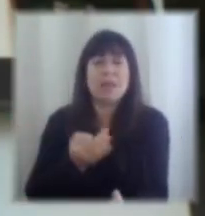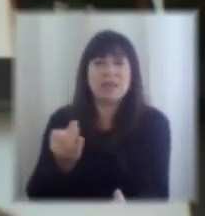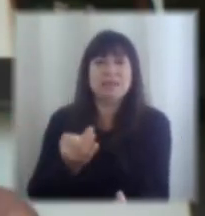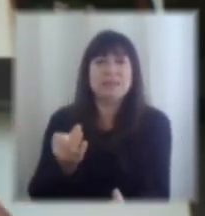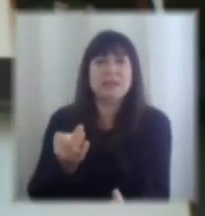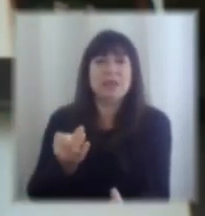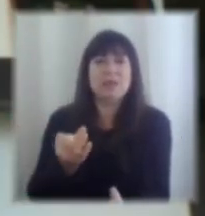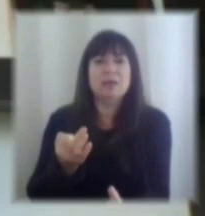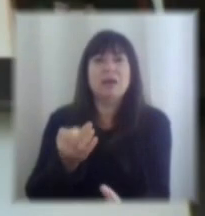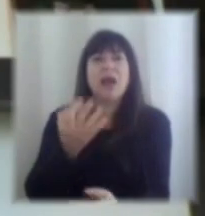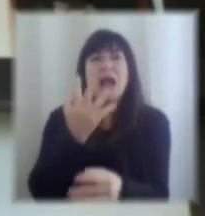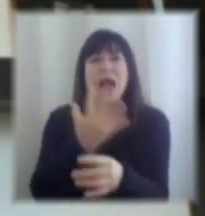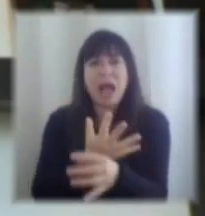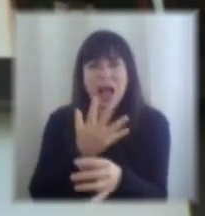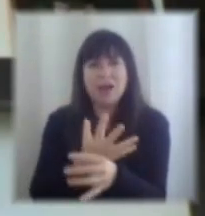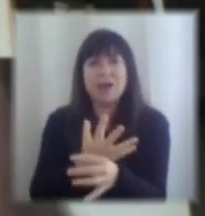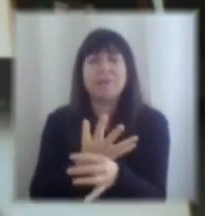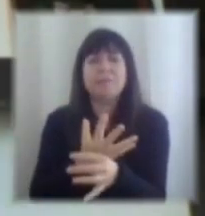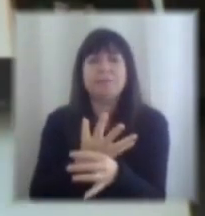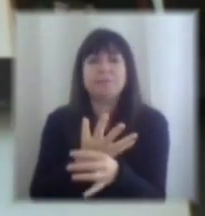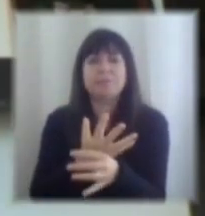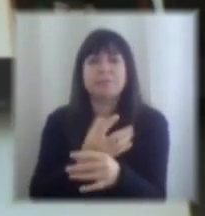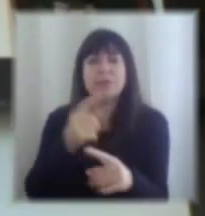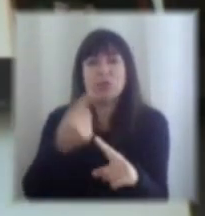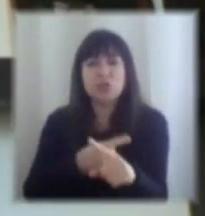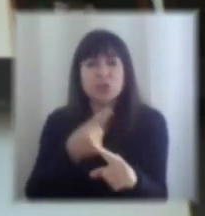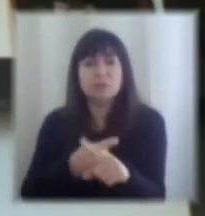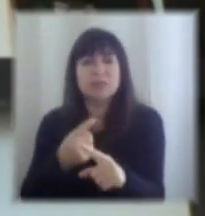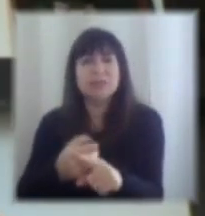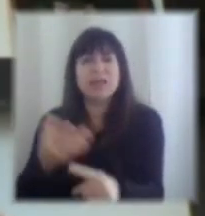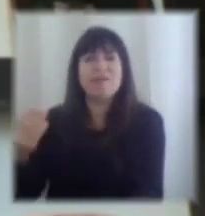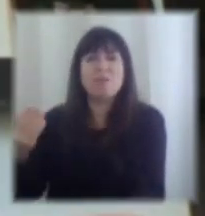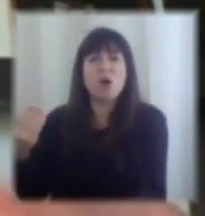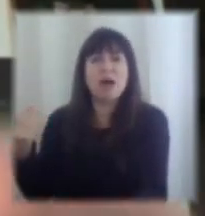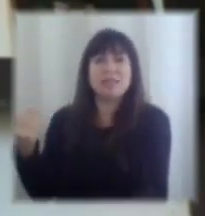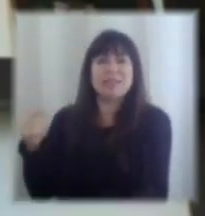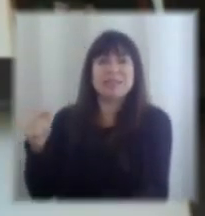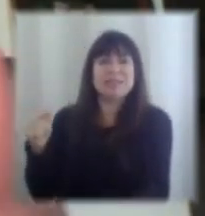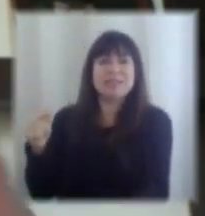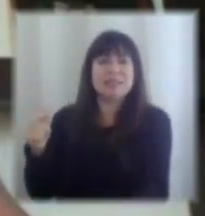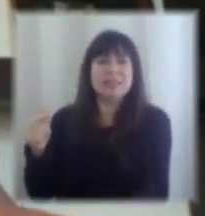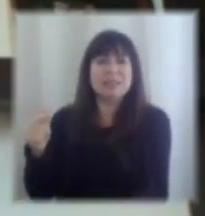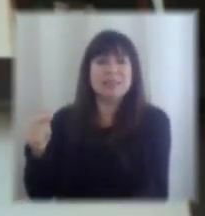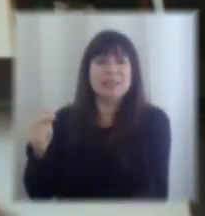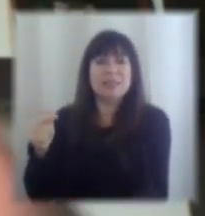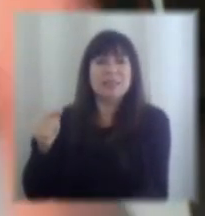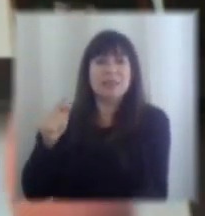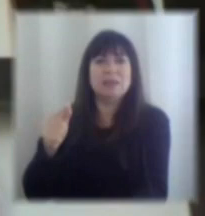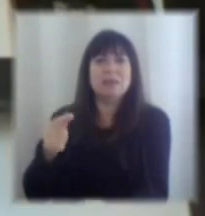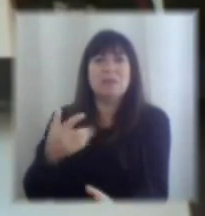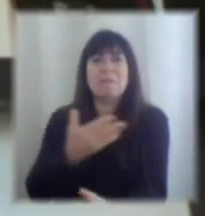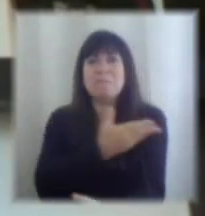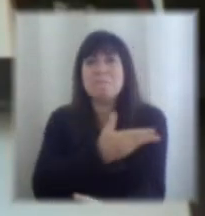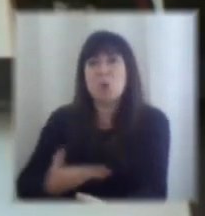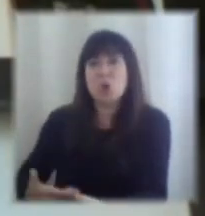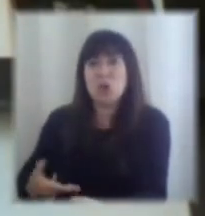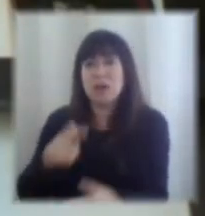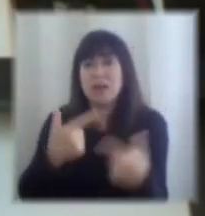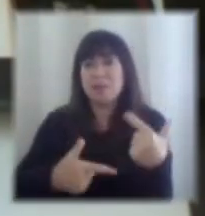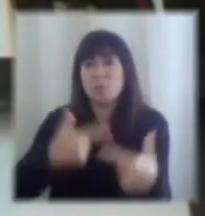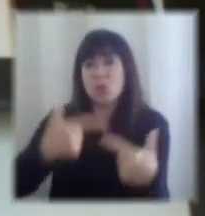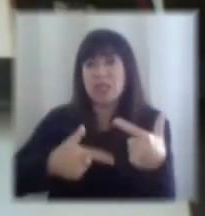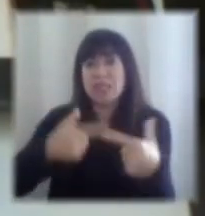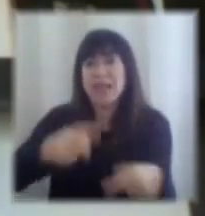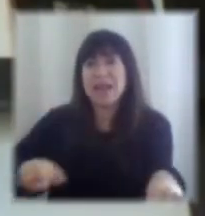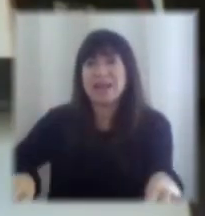cierta como conversábamos antes de que podríamos tener una cuando pensemos en política de reactivación del empleo al mismo